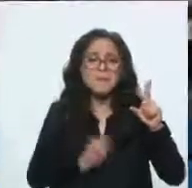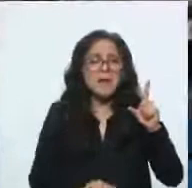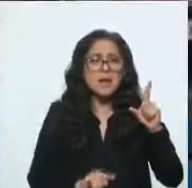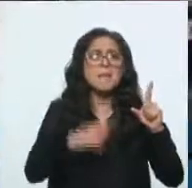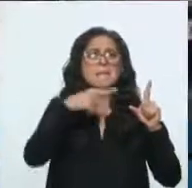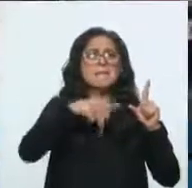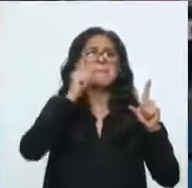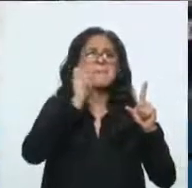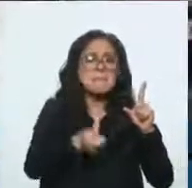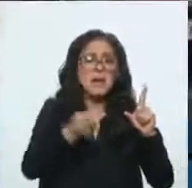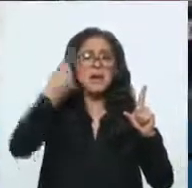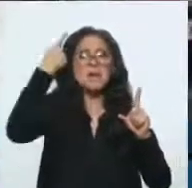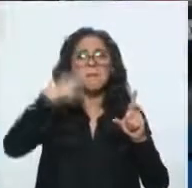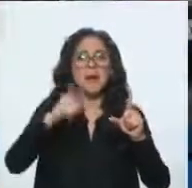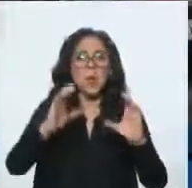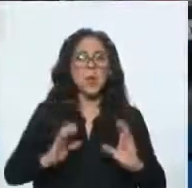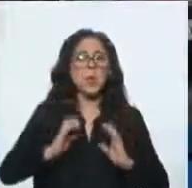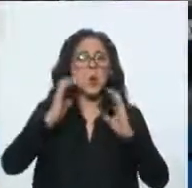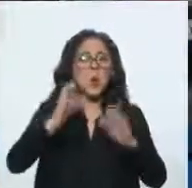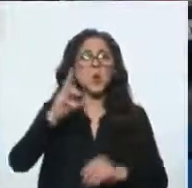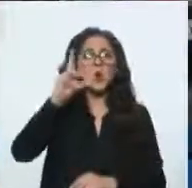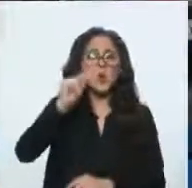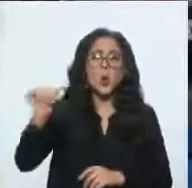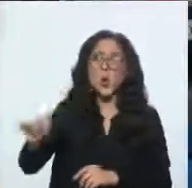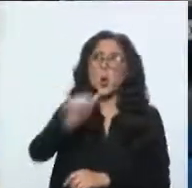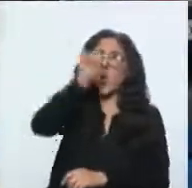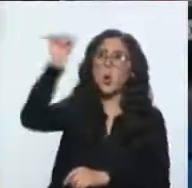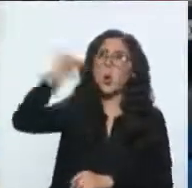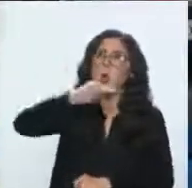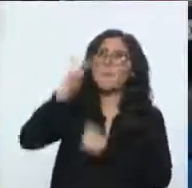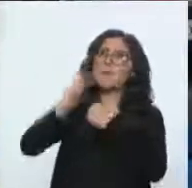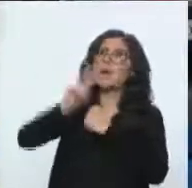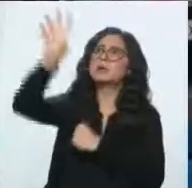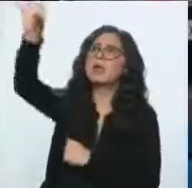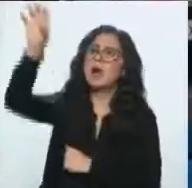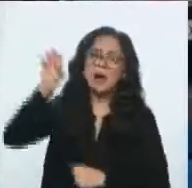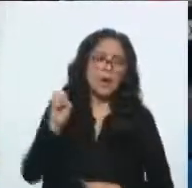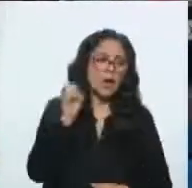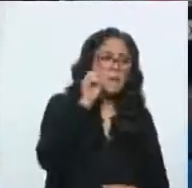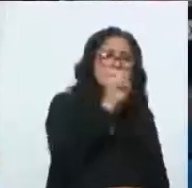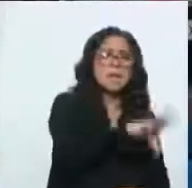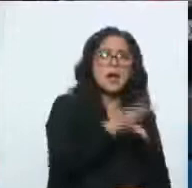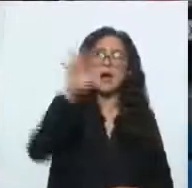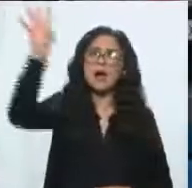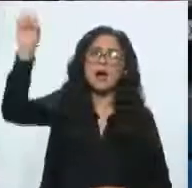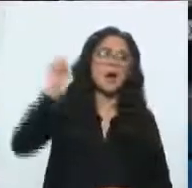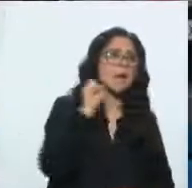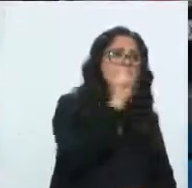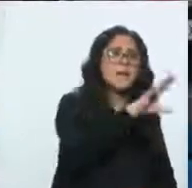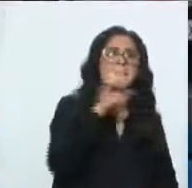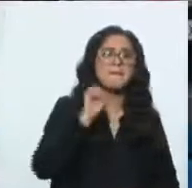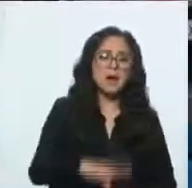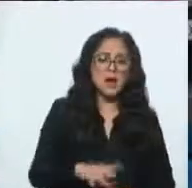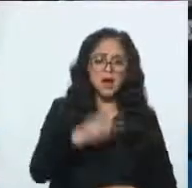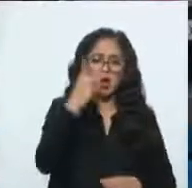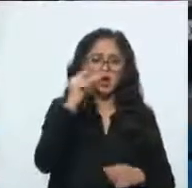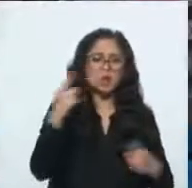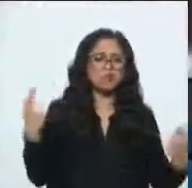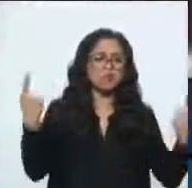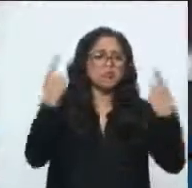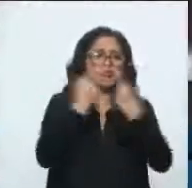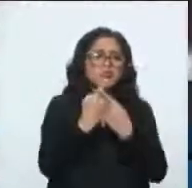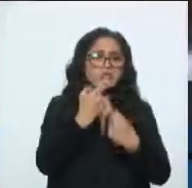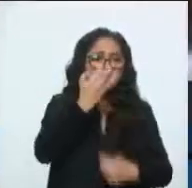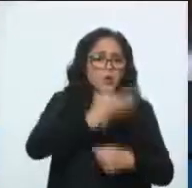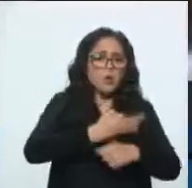evitar que se difundan imágenes de otro país, ¿no?, que no corresponden en el actual, y en este caso,